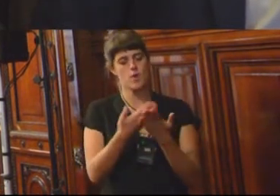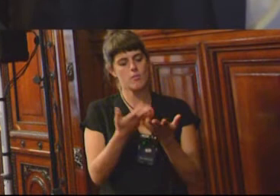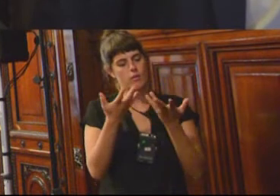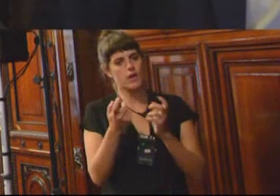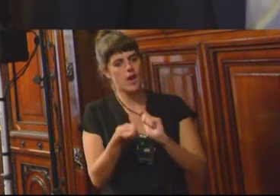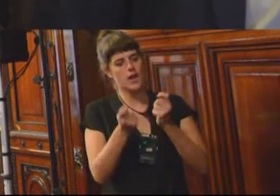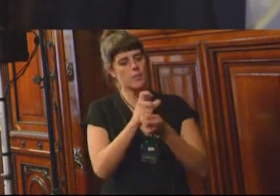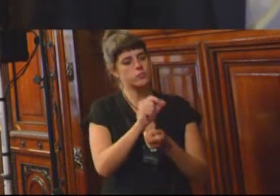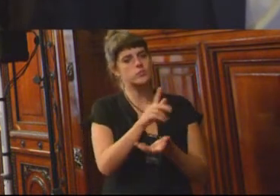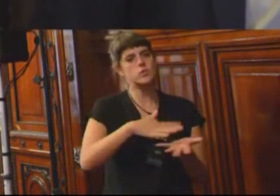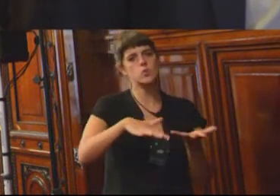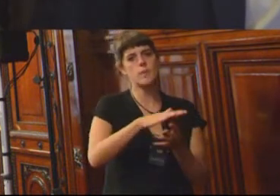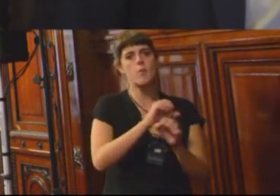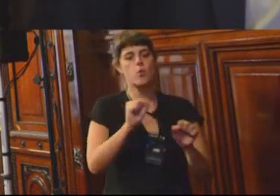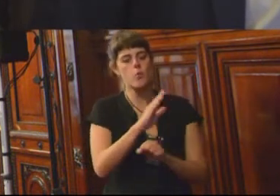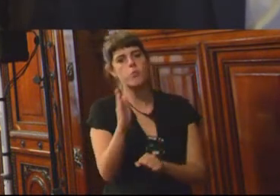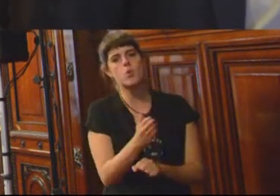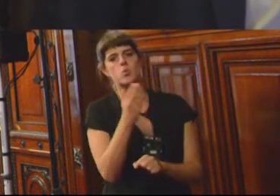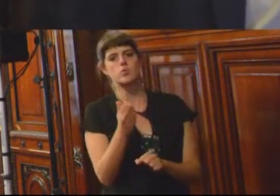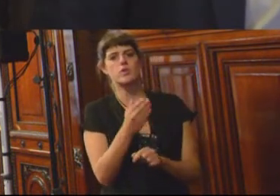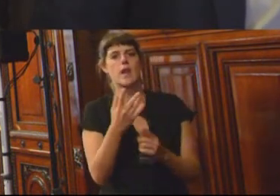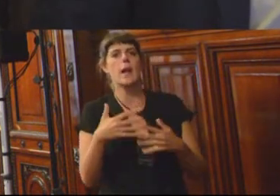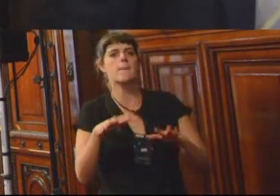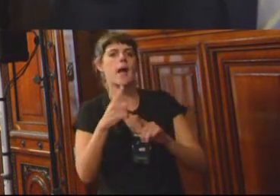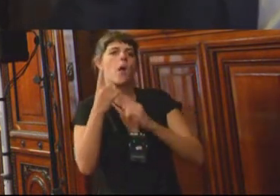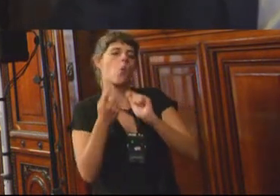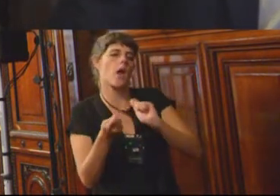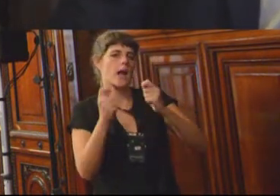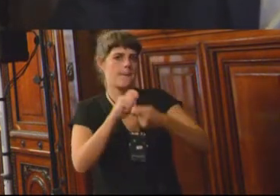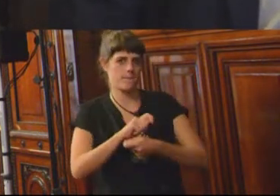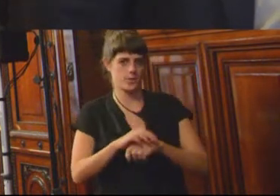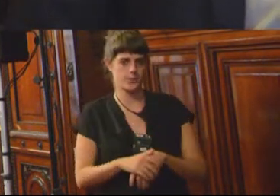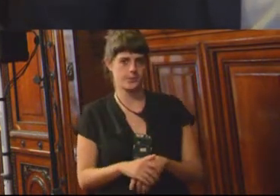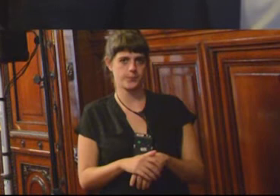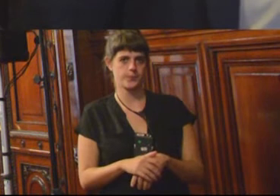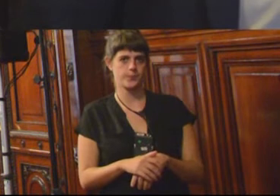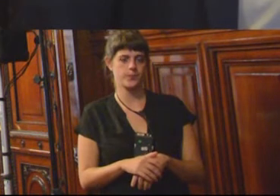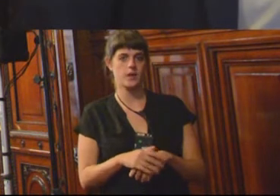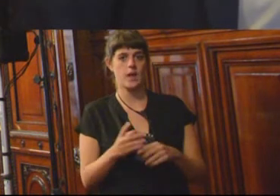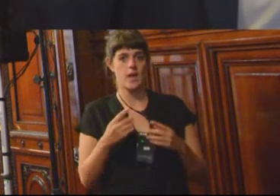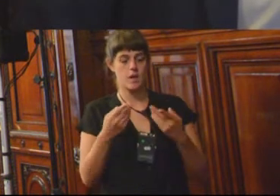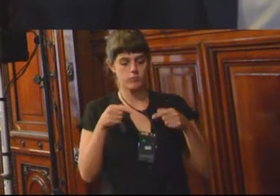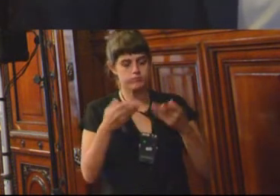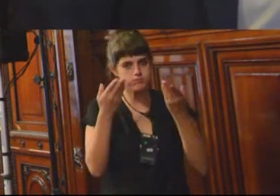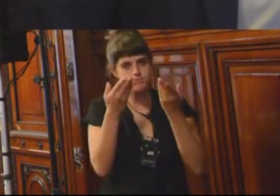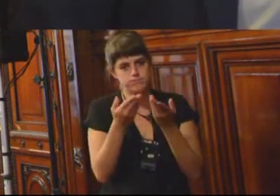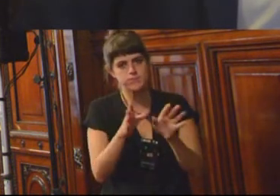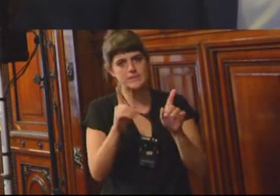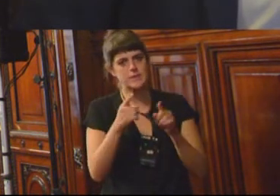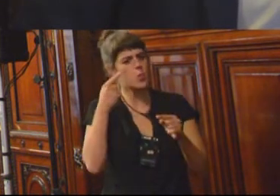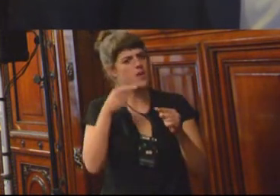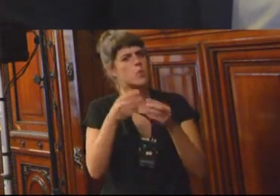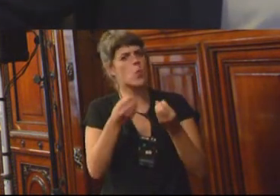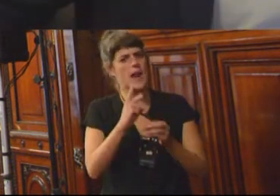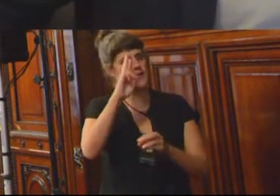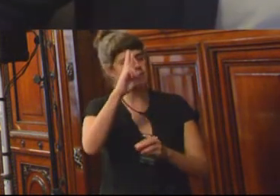circunstancia para poder producir posiblemente algún cambio. El punto de partida de este proyecto es el respeto absoluto de los derechos de todos los que